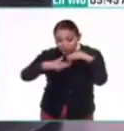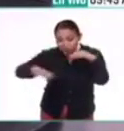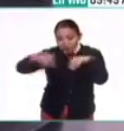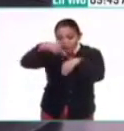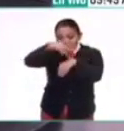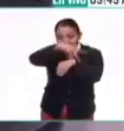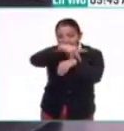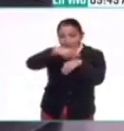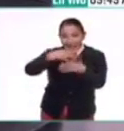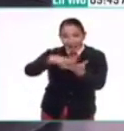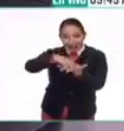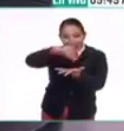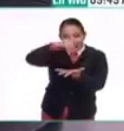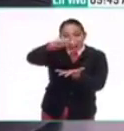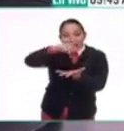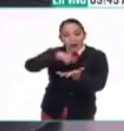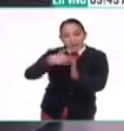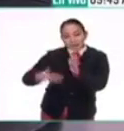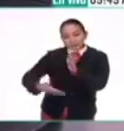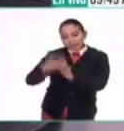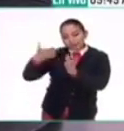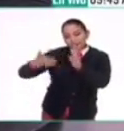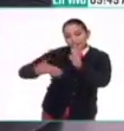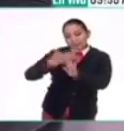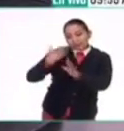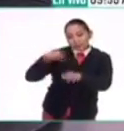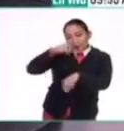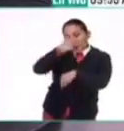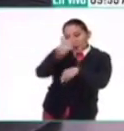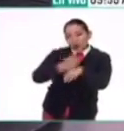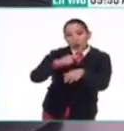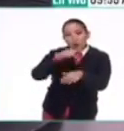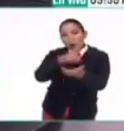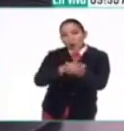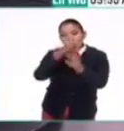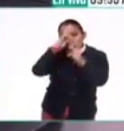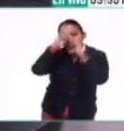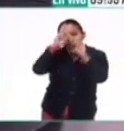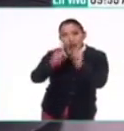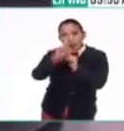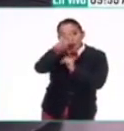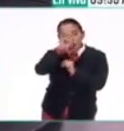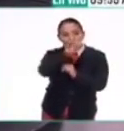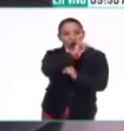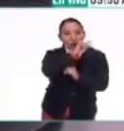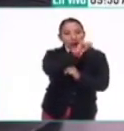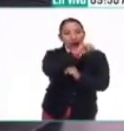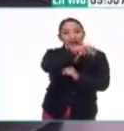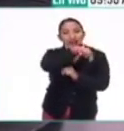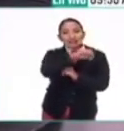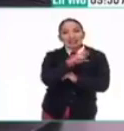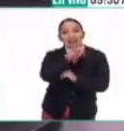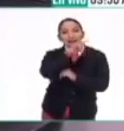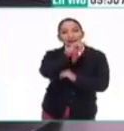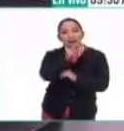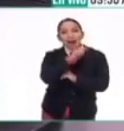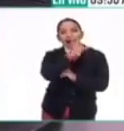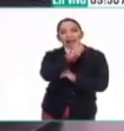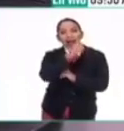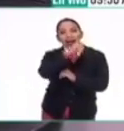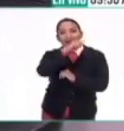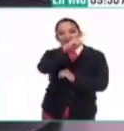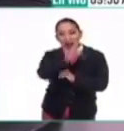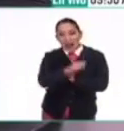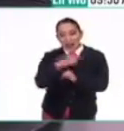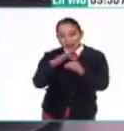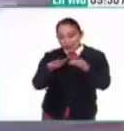rocosa y de arena, fueron construyendo los adoratorios. Primero tenemos lomas de Nexpayantla, que es muy bajo, es la parte más